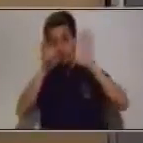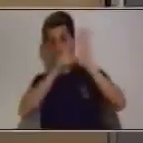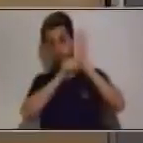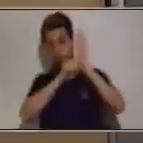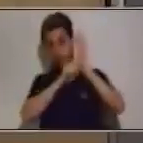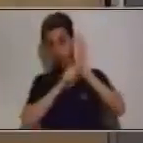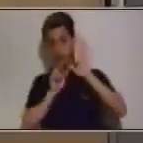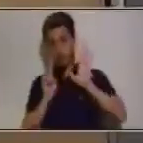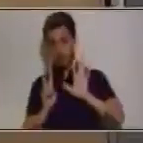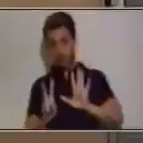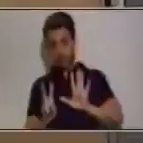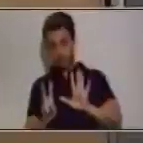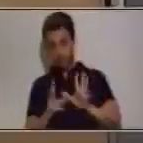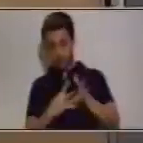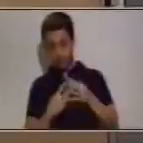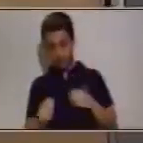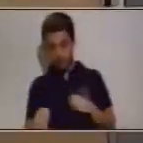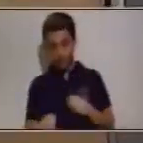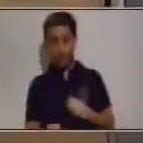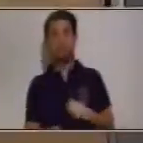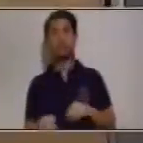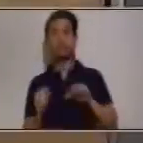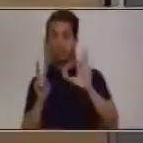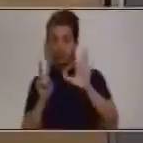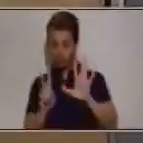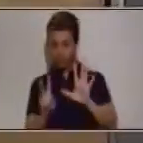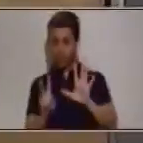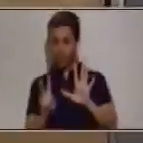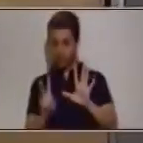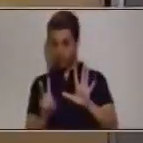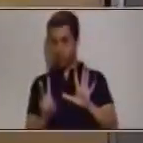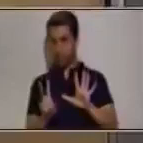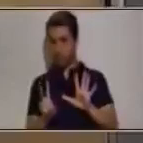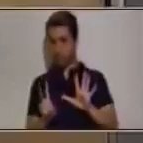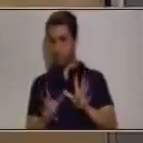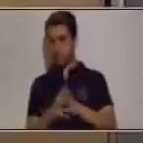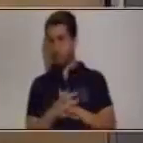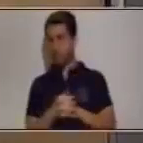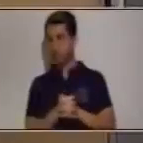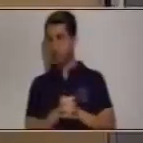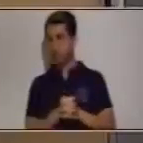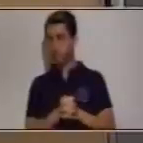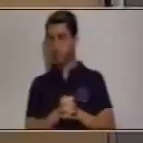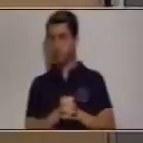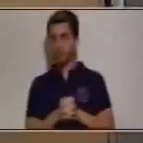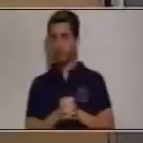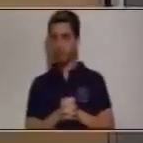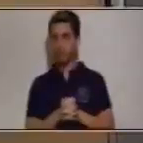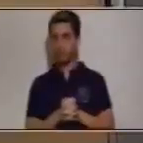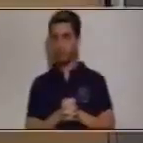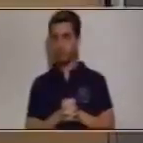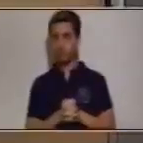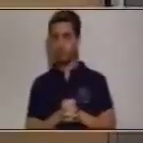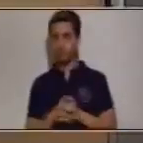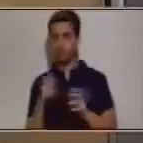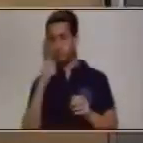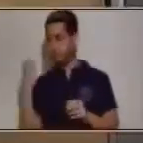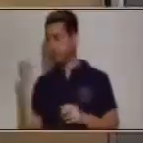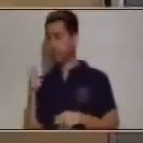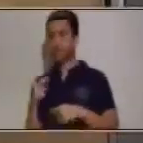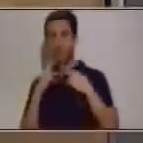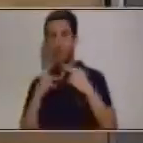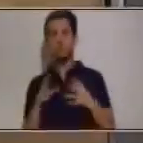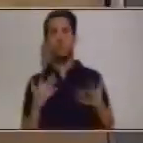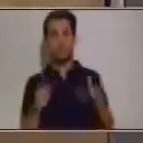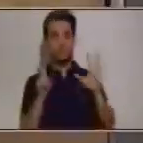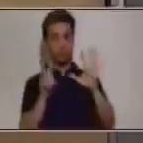pregunta es si tengo 14 y le quito 7 entonces nuestro resultado nuestra diferencia